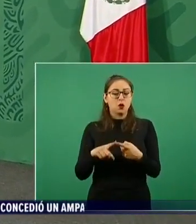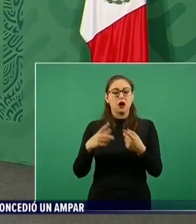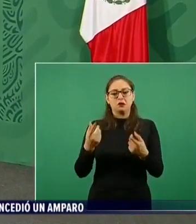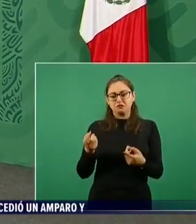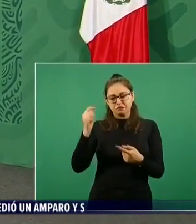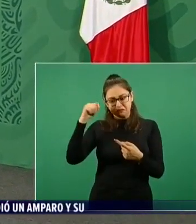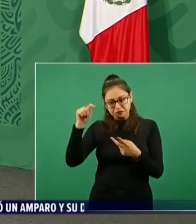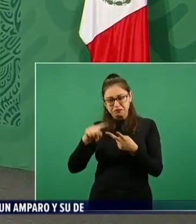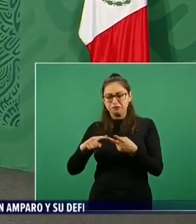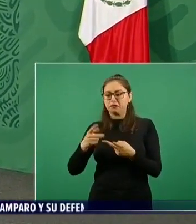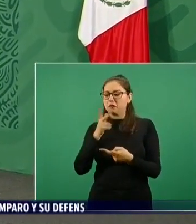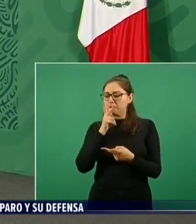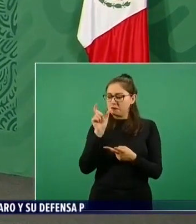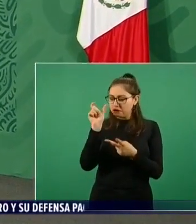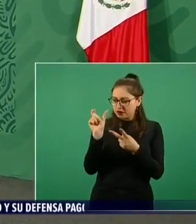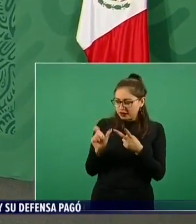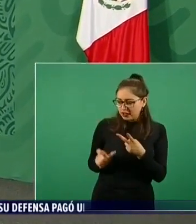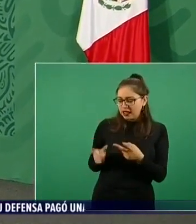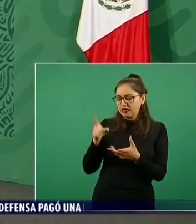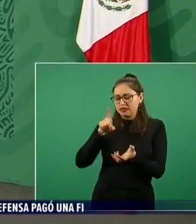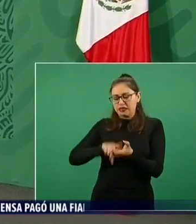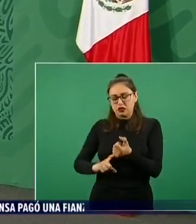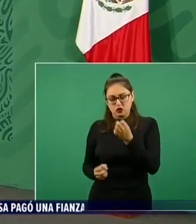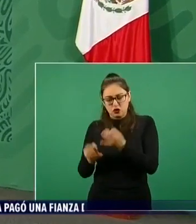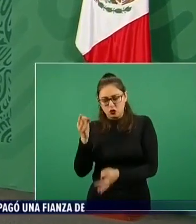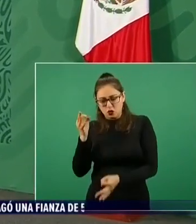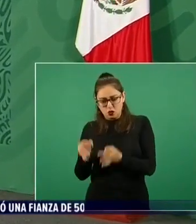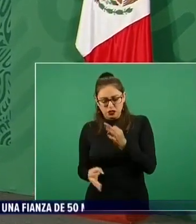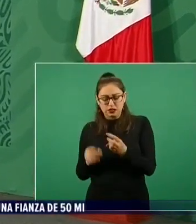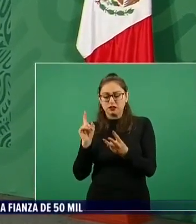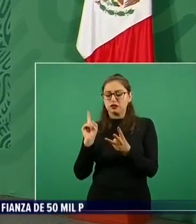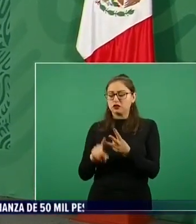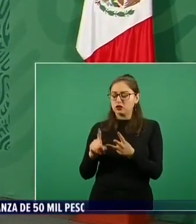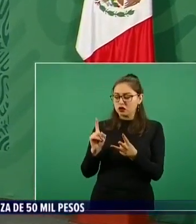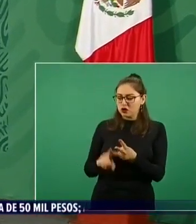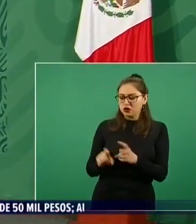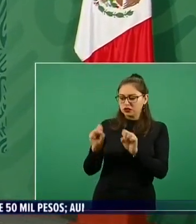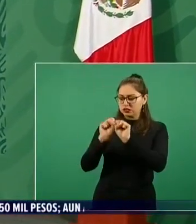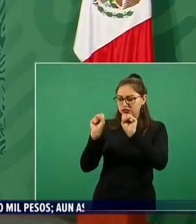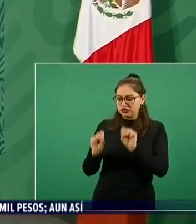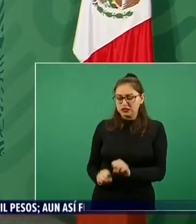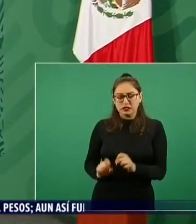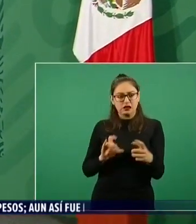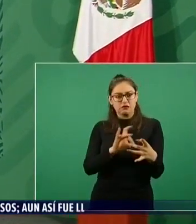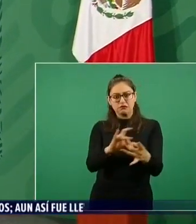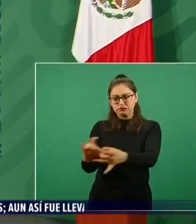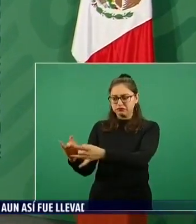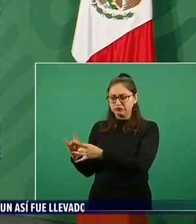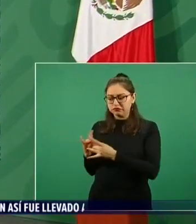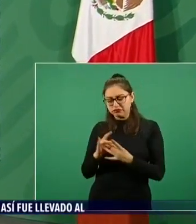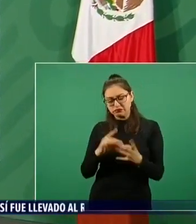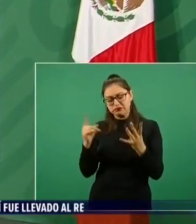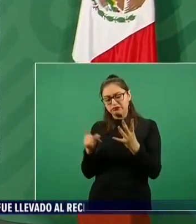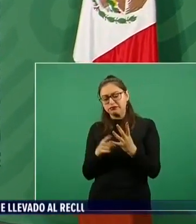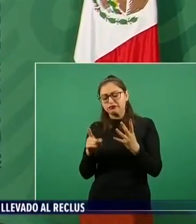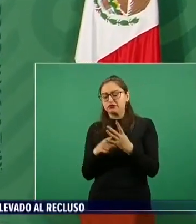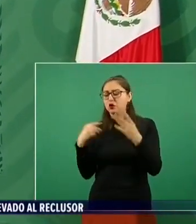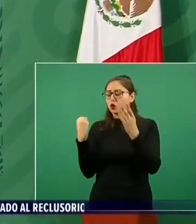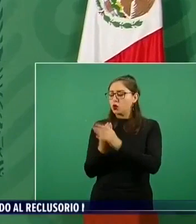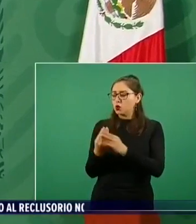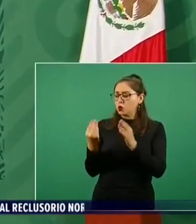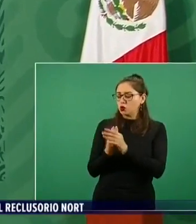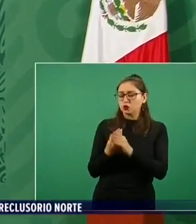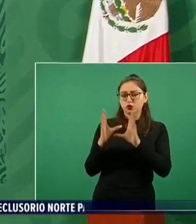de formación y de difusión de este sistema y obviamente de capacitación a todos los actores políticos que intervienen en el sistema